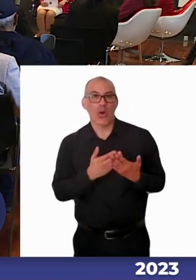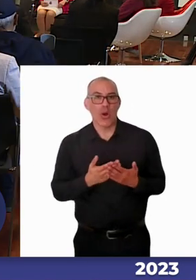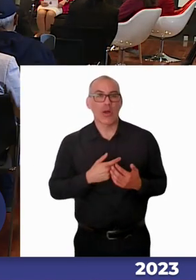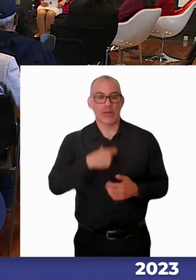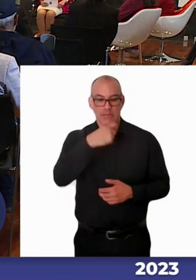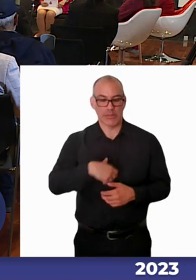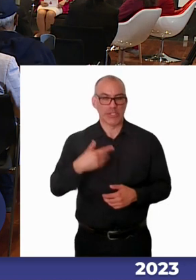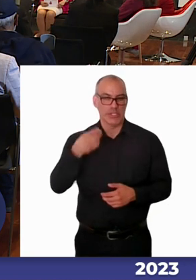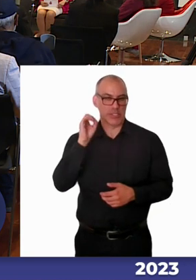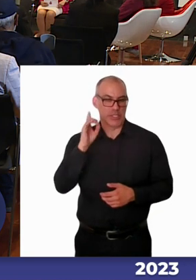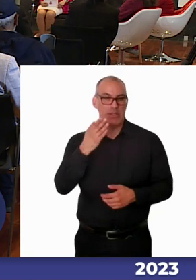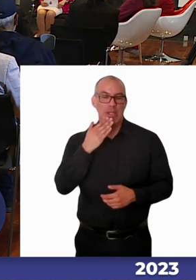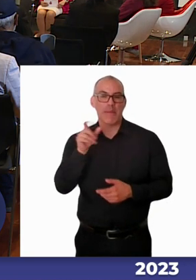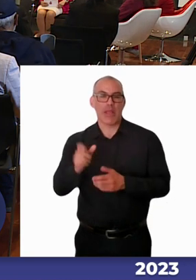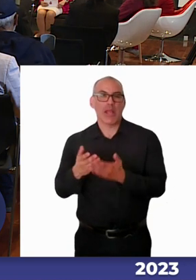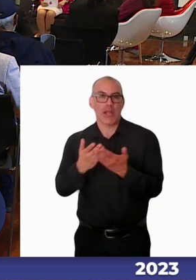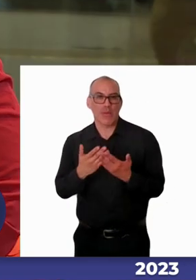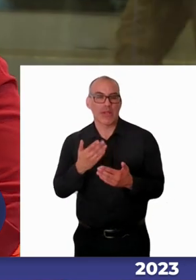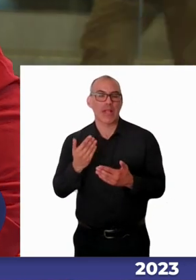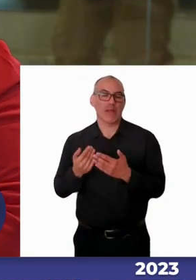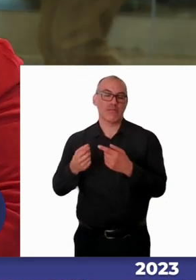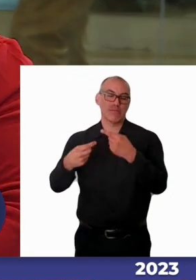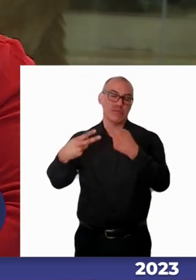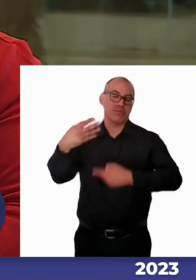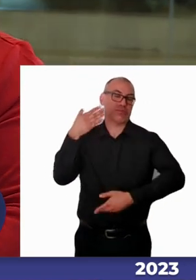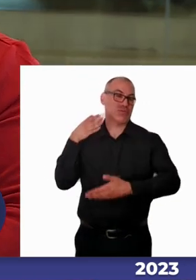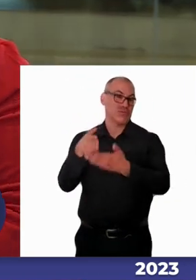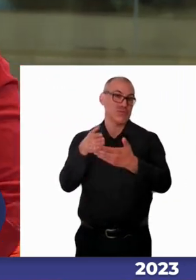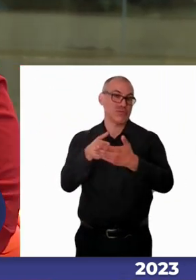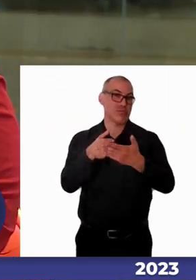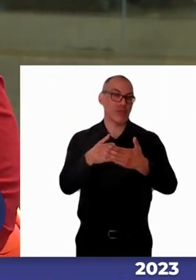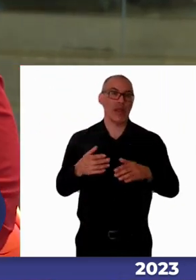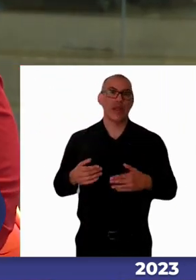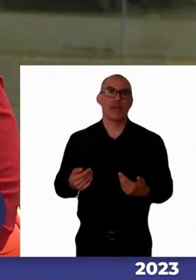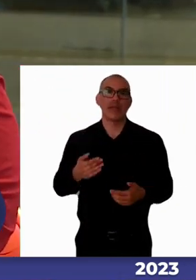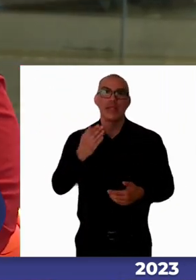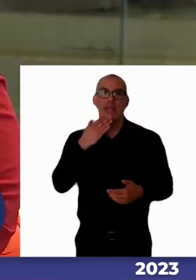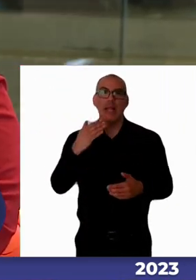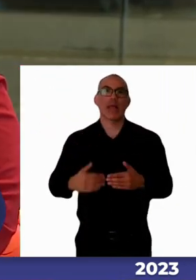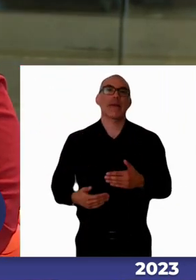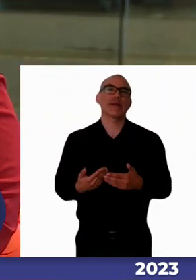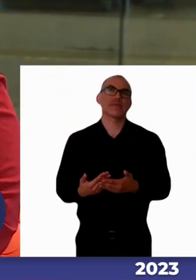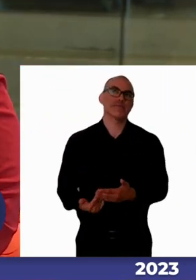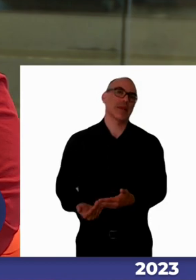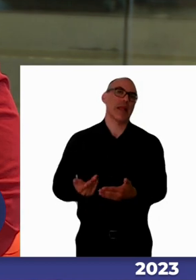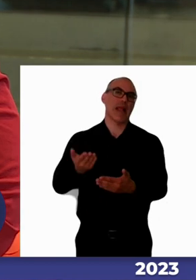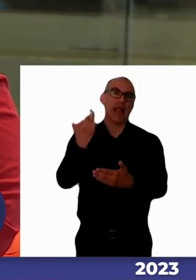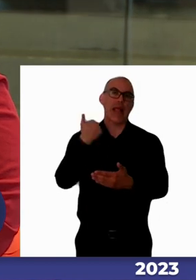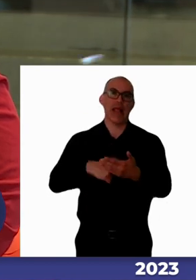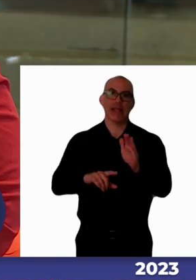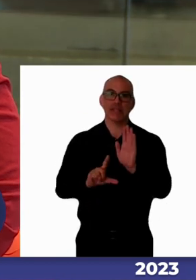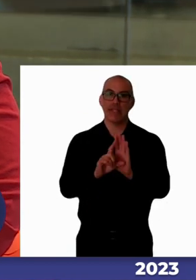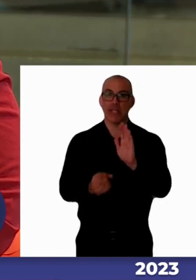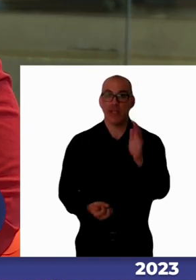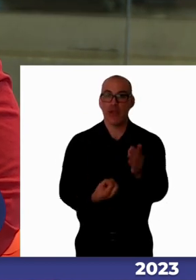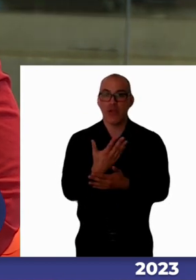discapacidad que pasó por esta cantidad de barreras e incluso antes de que se aplicara la ley, antes de que tuviésemos en la propia